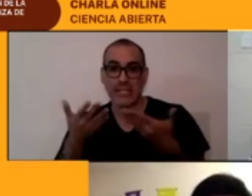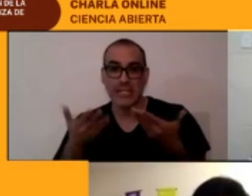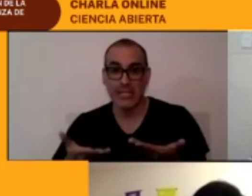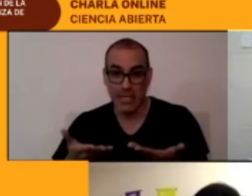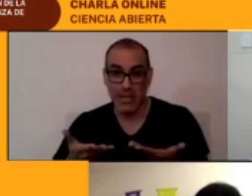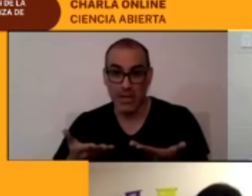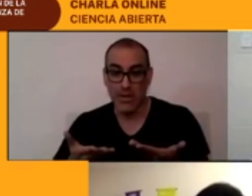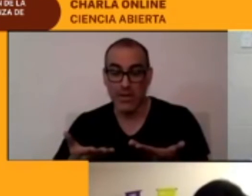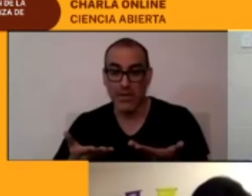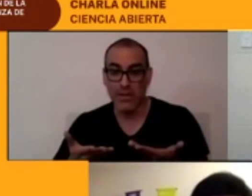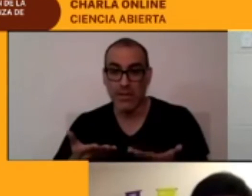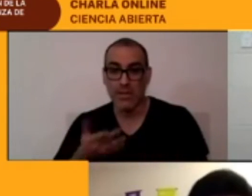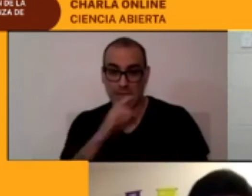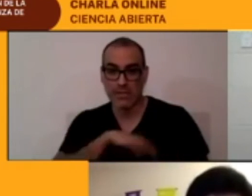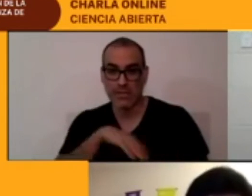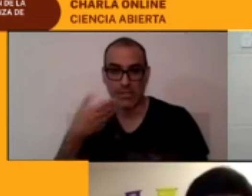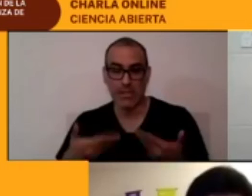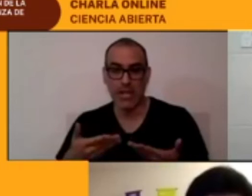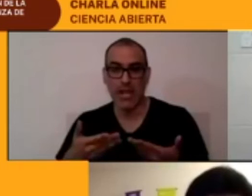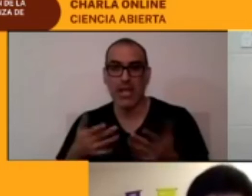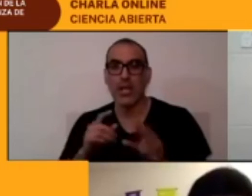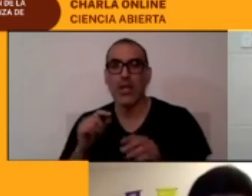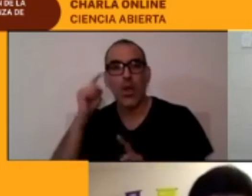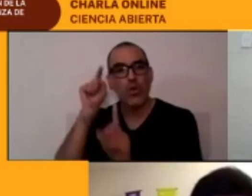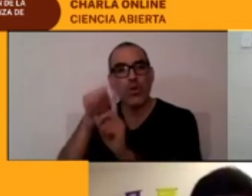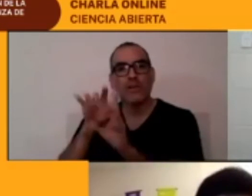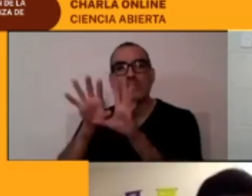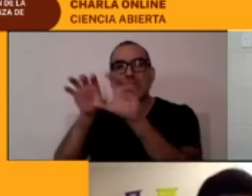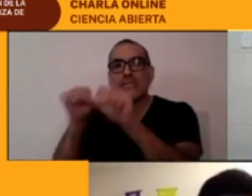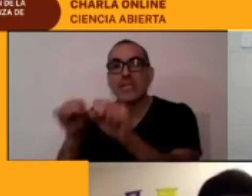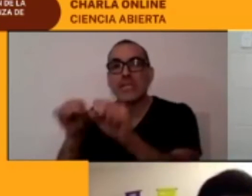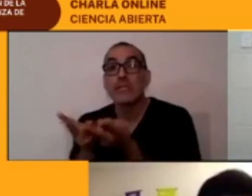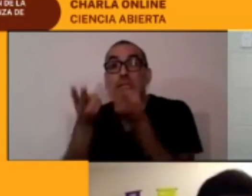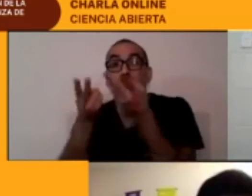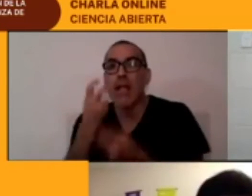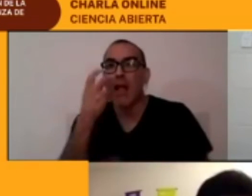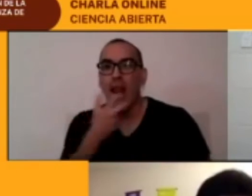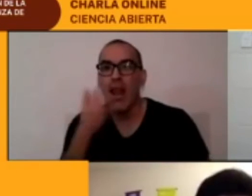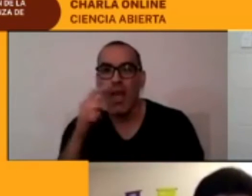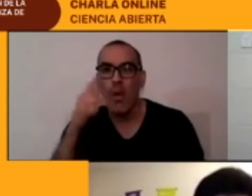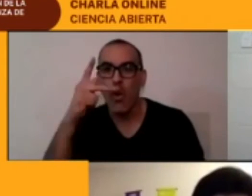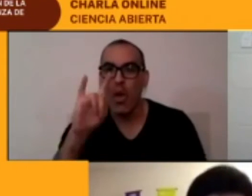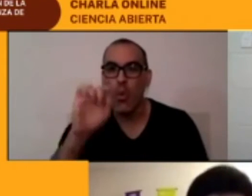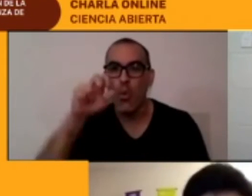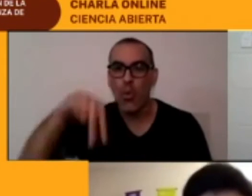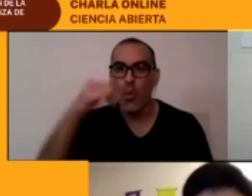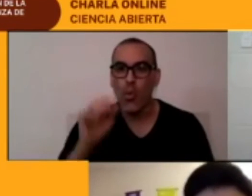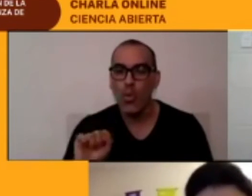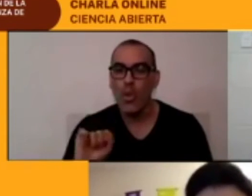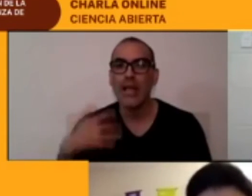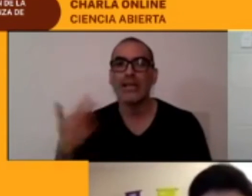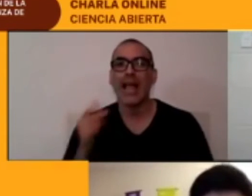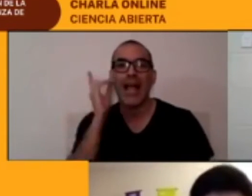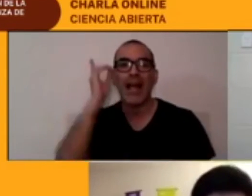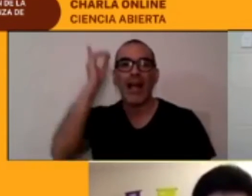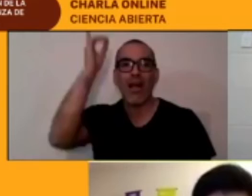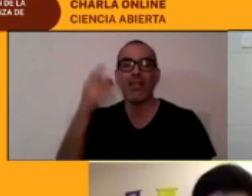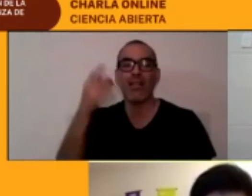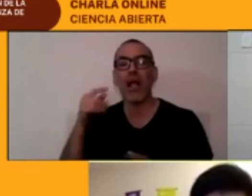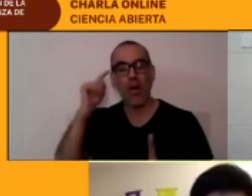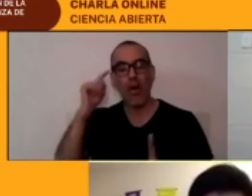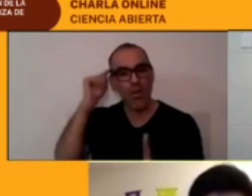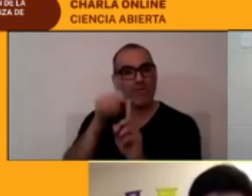revitalización de la lengua cunsa, porque aun cuando mi doctorado fue en tocarme la enseñanza de inglés en Chile, me